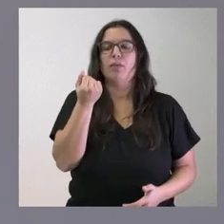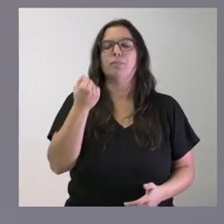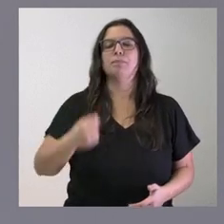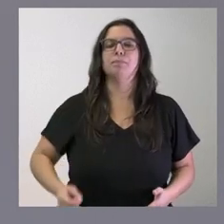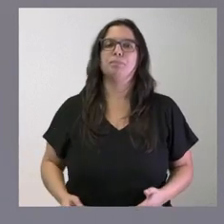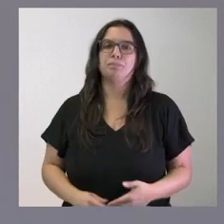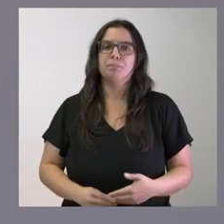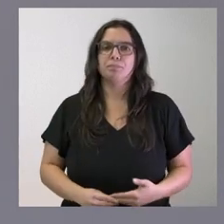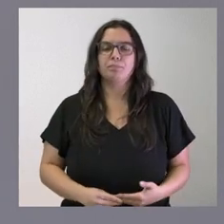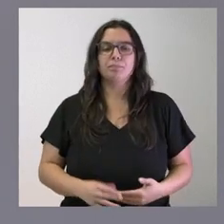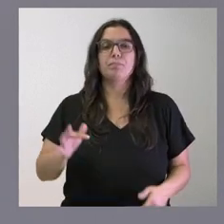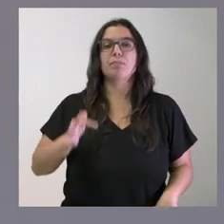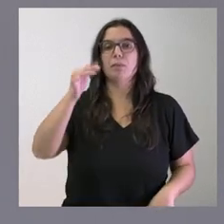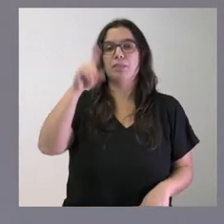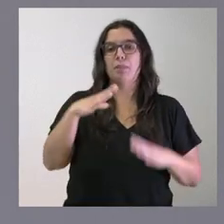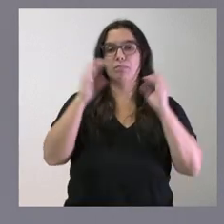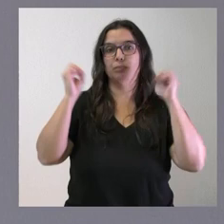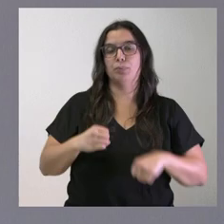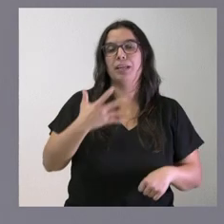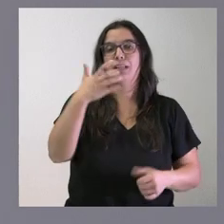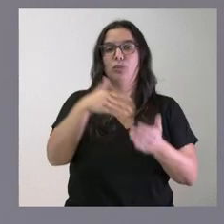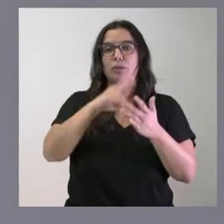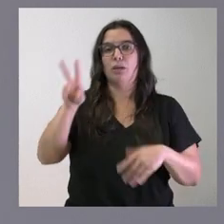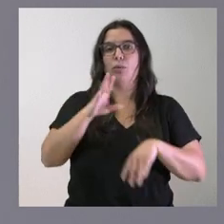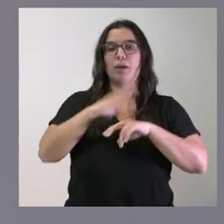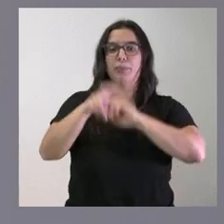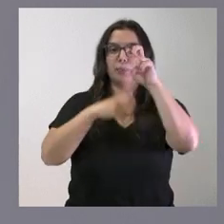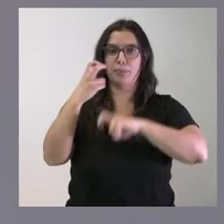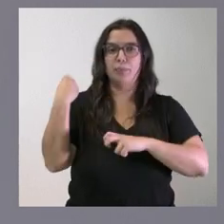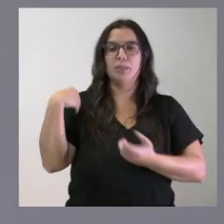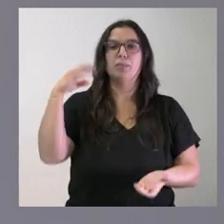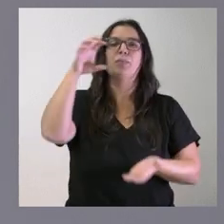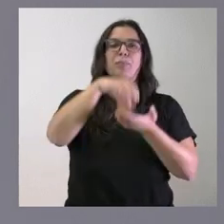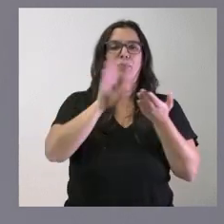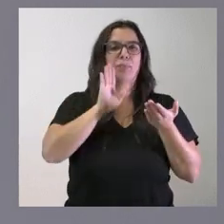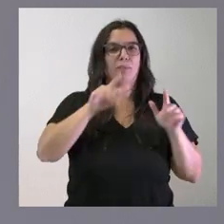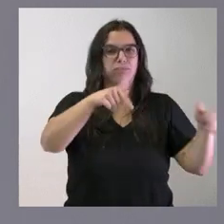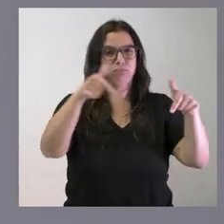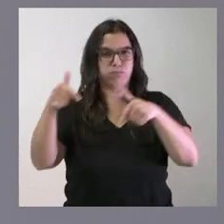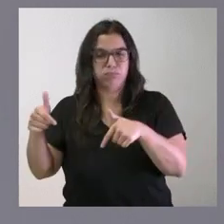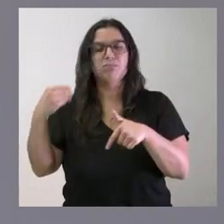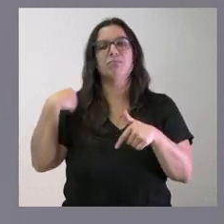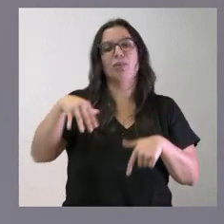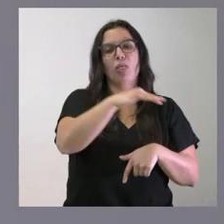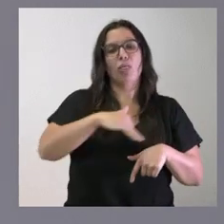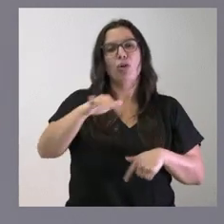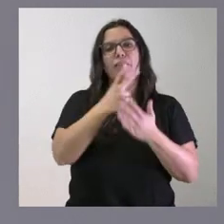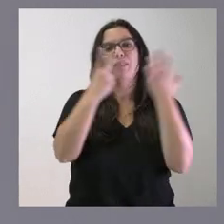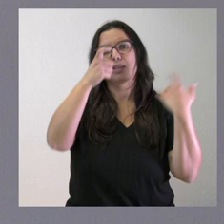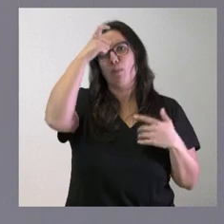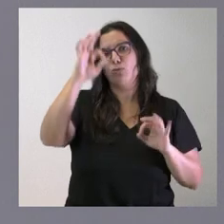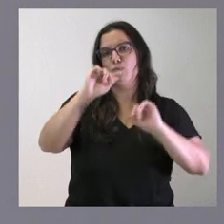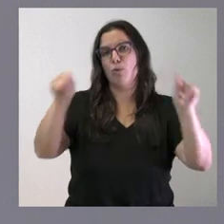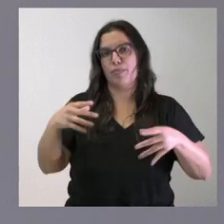Además, se han aprobado medio millón de euros para la restauración de 29 escombreras en 17 municipios de la provincia